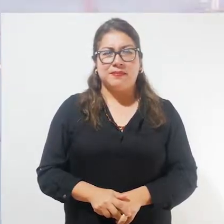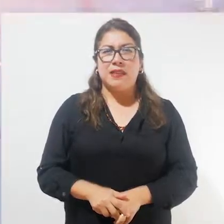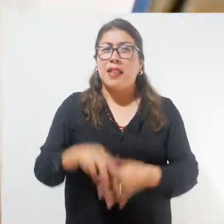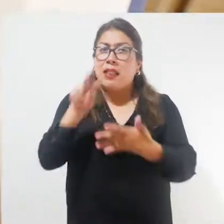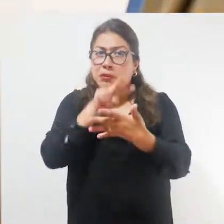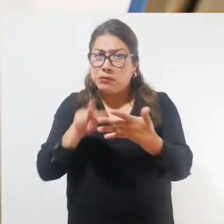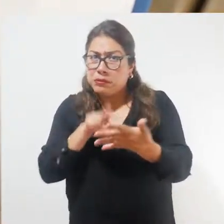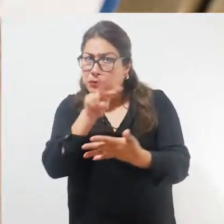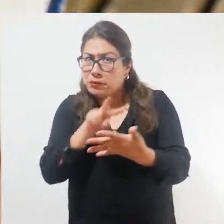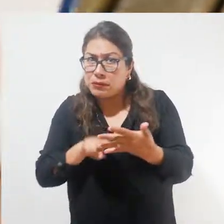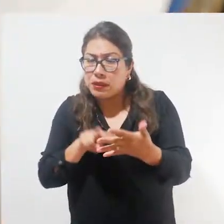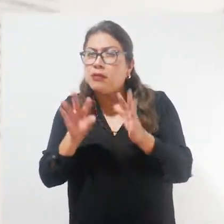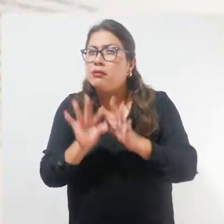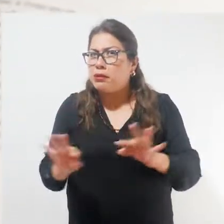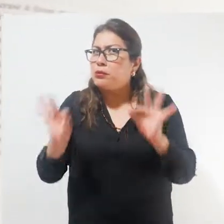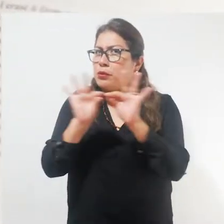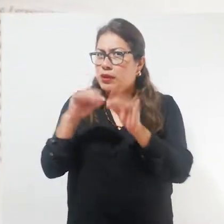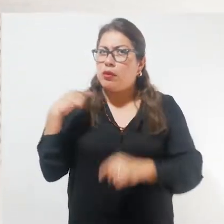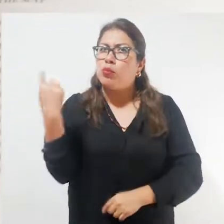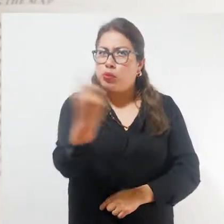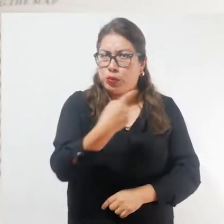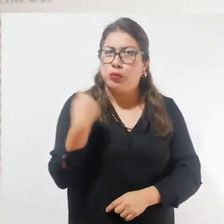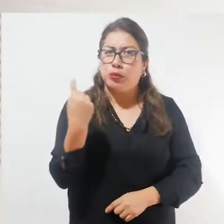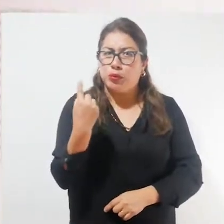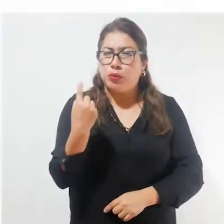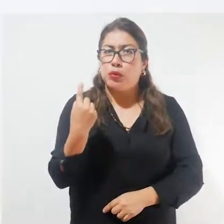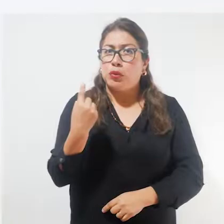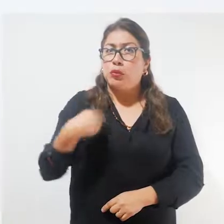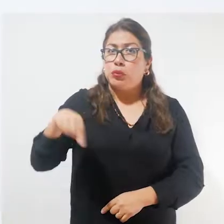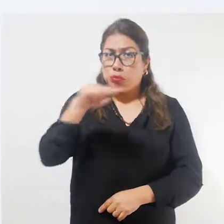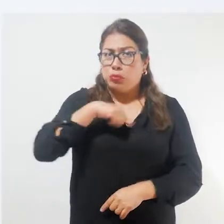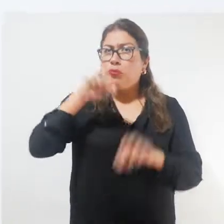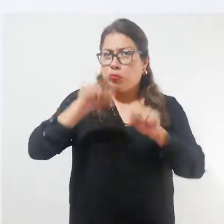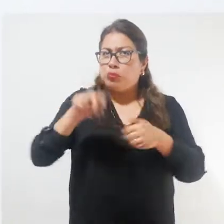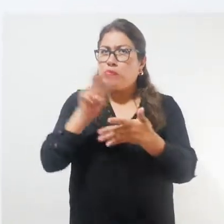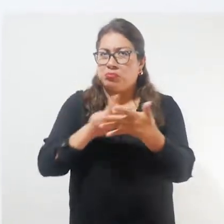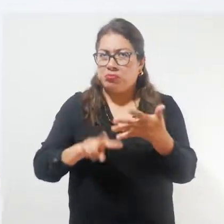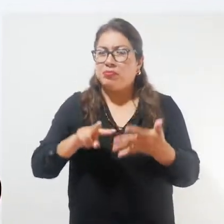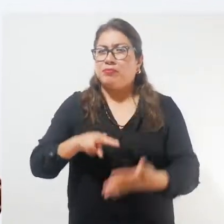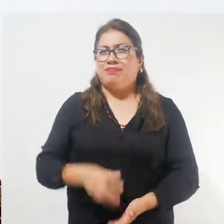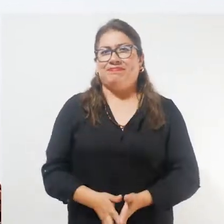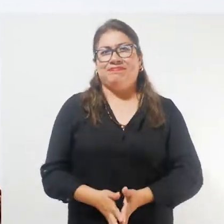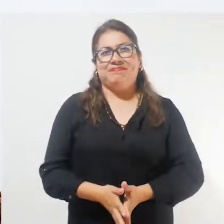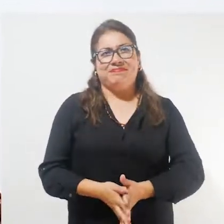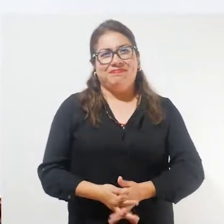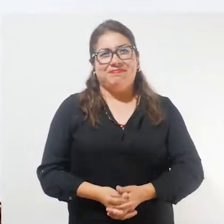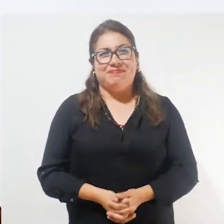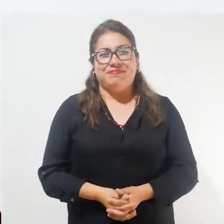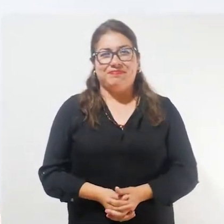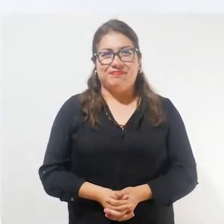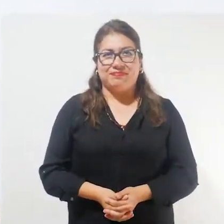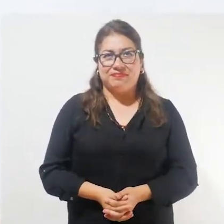La lectura es importante para todos. Nosotros podemos leer.